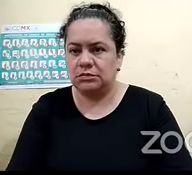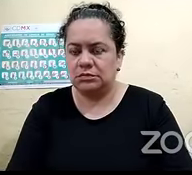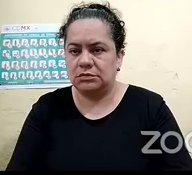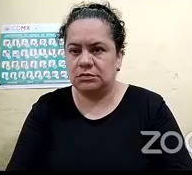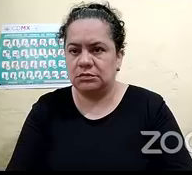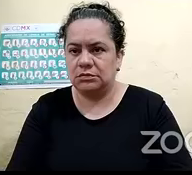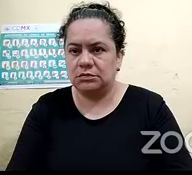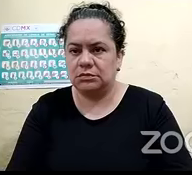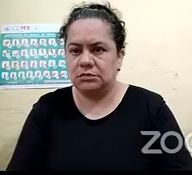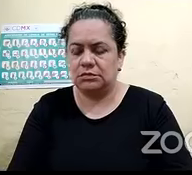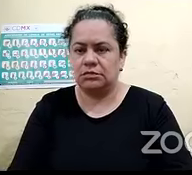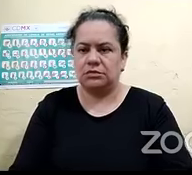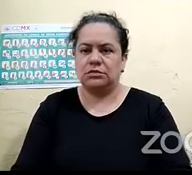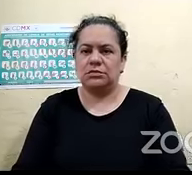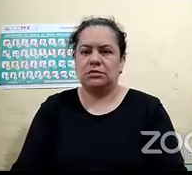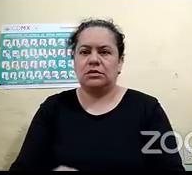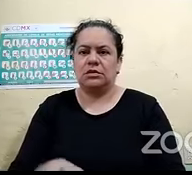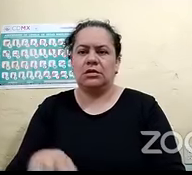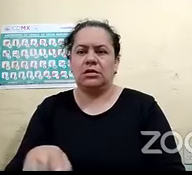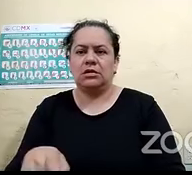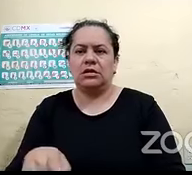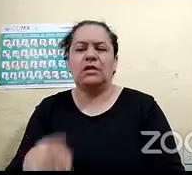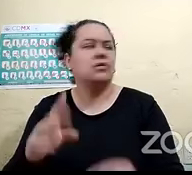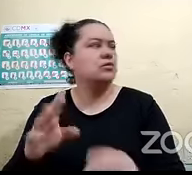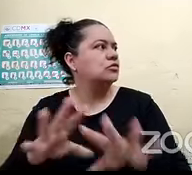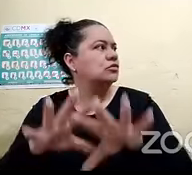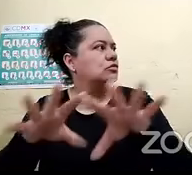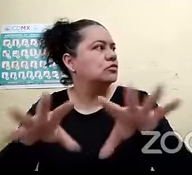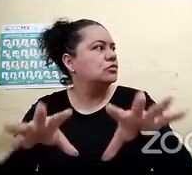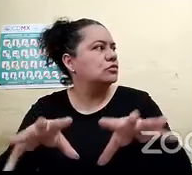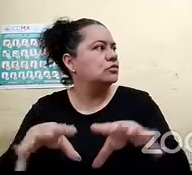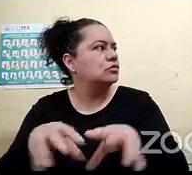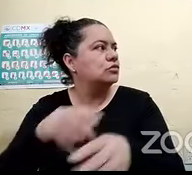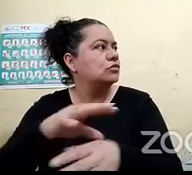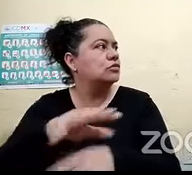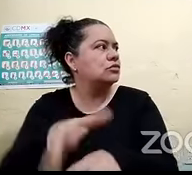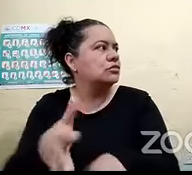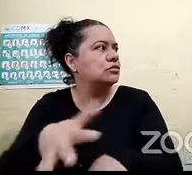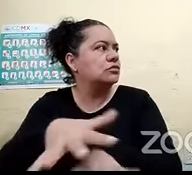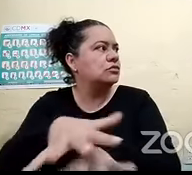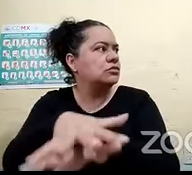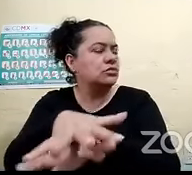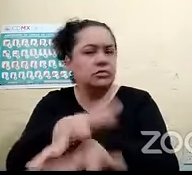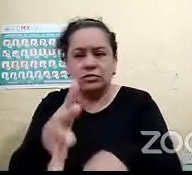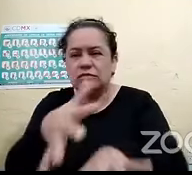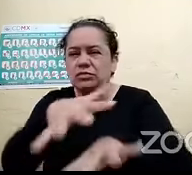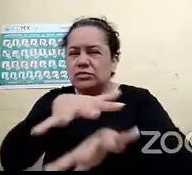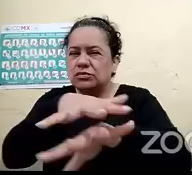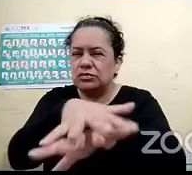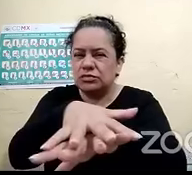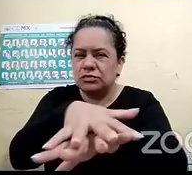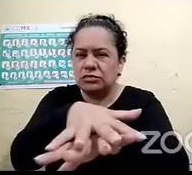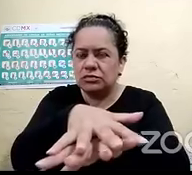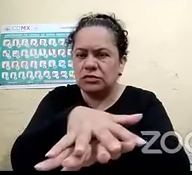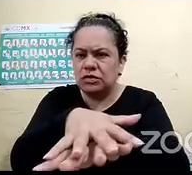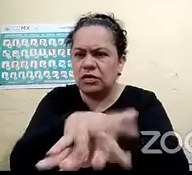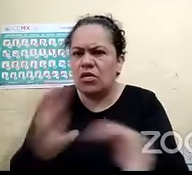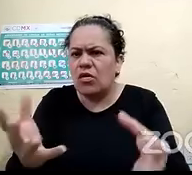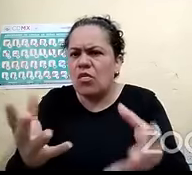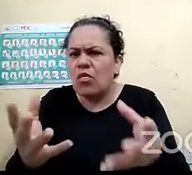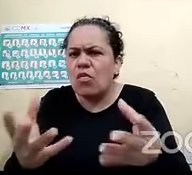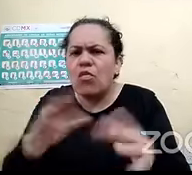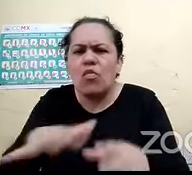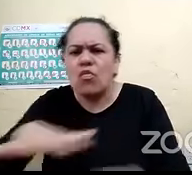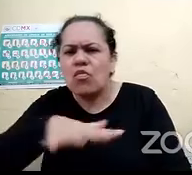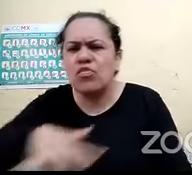momento es precisamente, ¿no? Esa inclusión en el que todos podamos desplazarnos, todos podamos salir,